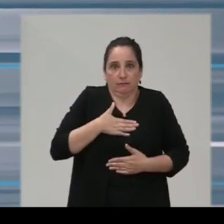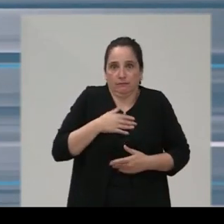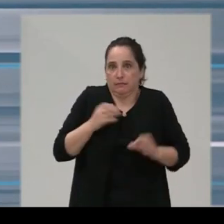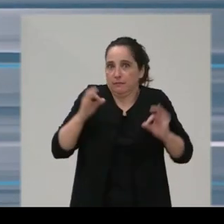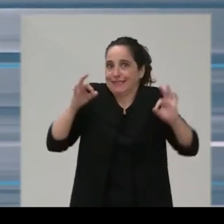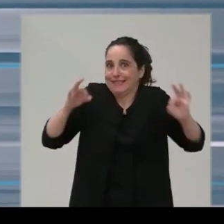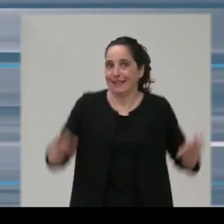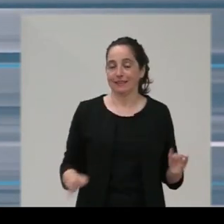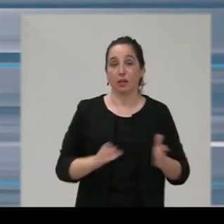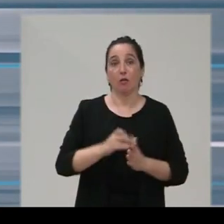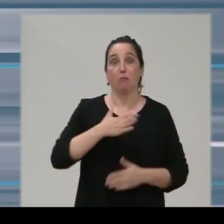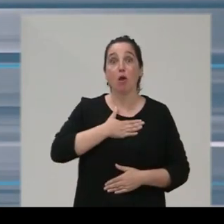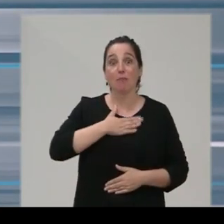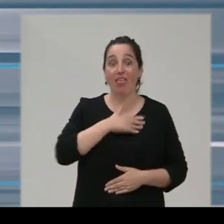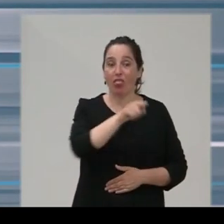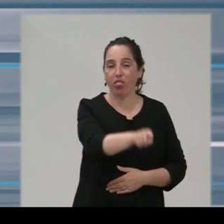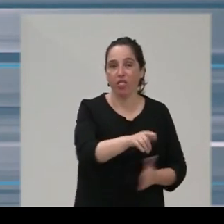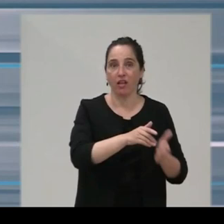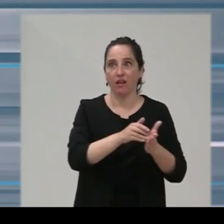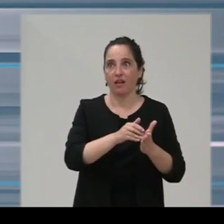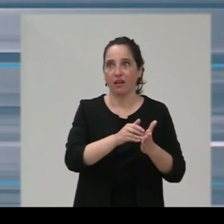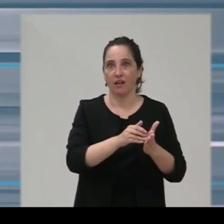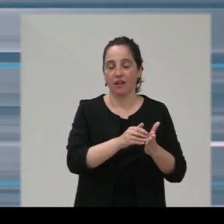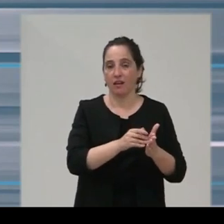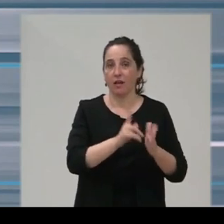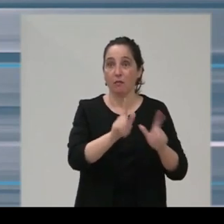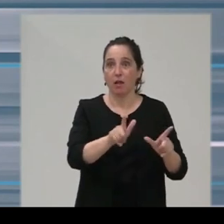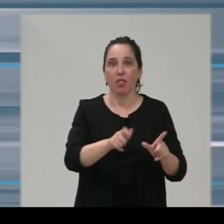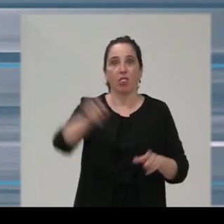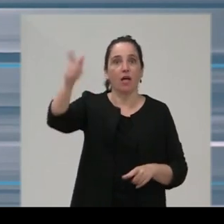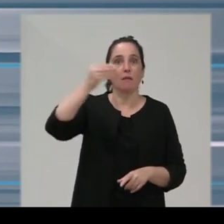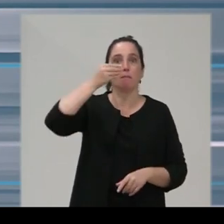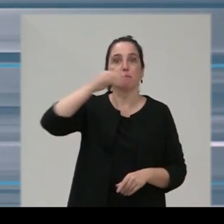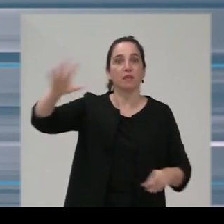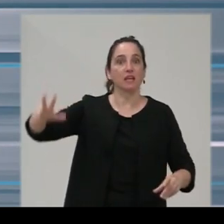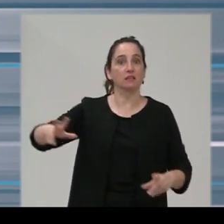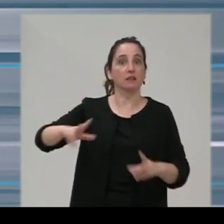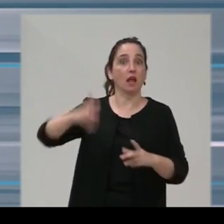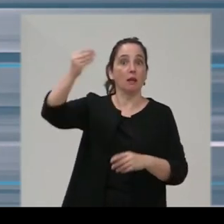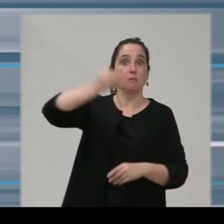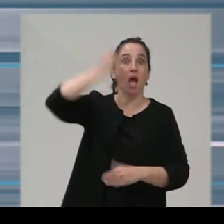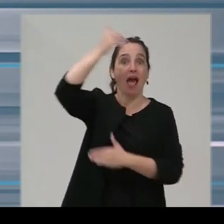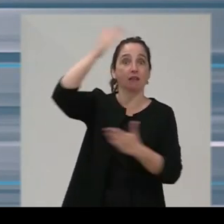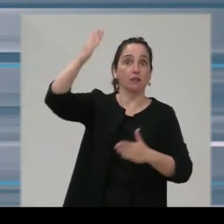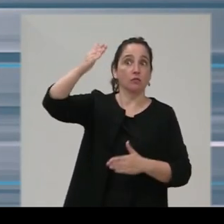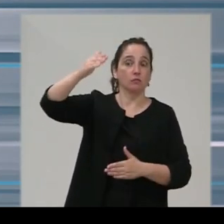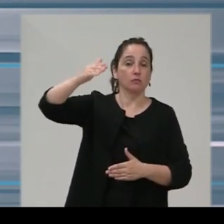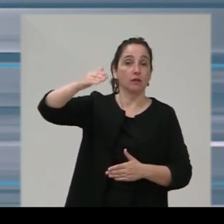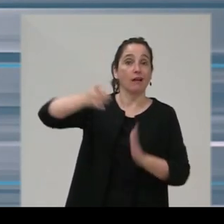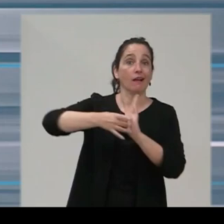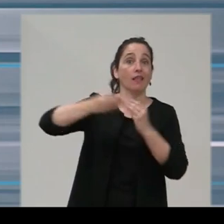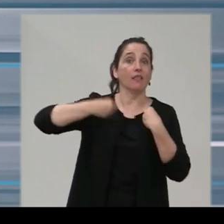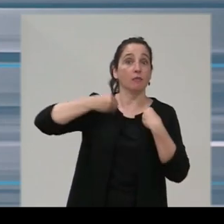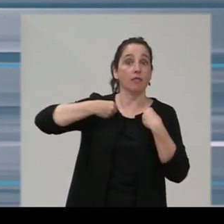sea que esa propiedad no repercuta en el bienestar en la mejora de atención en la